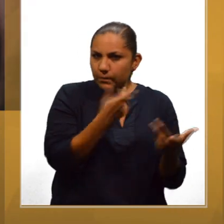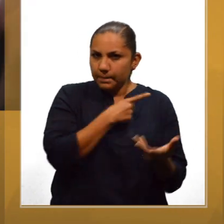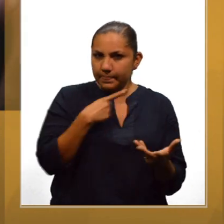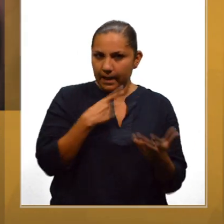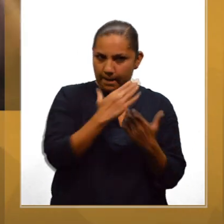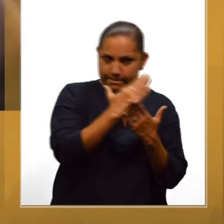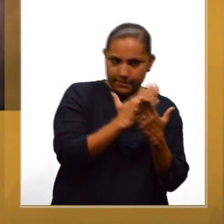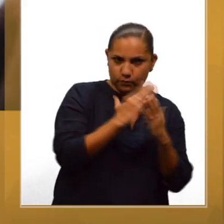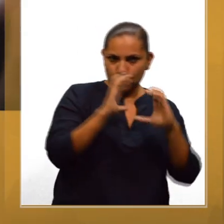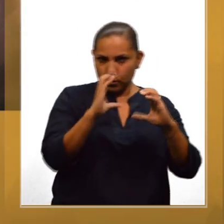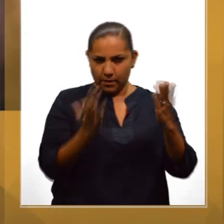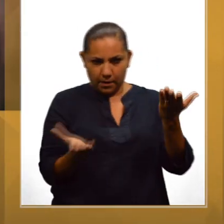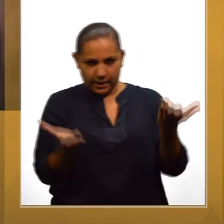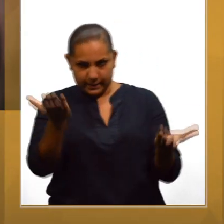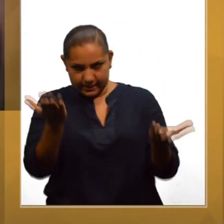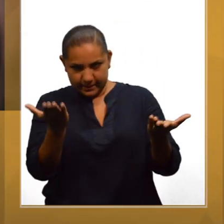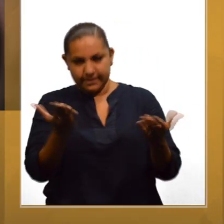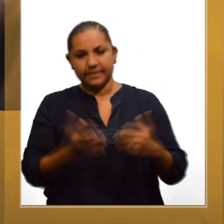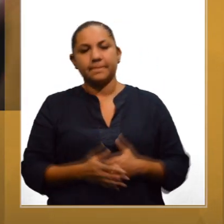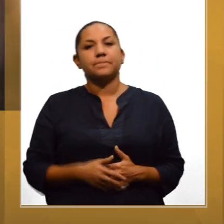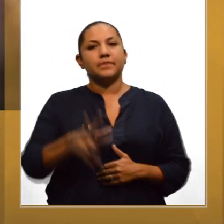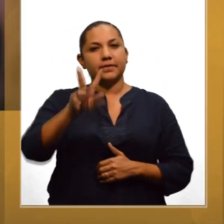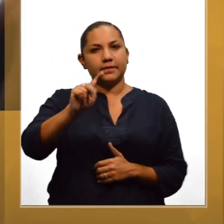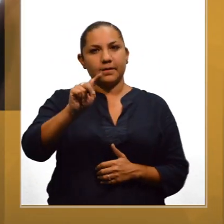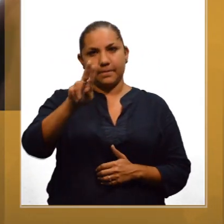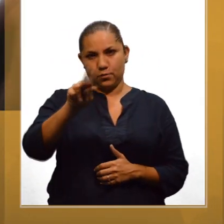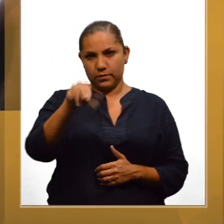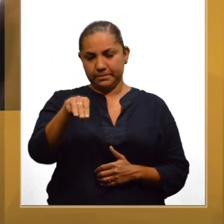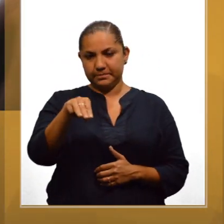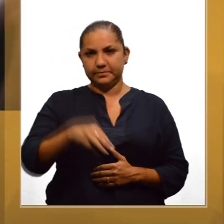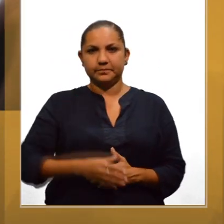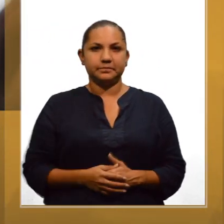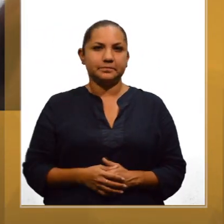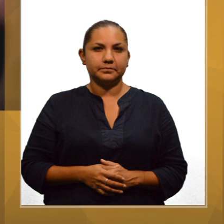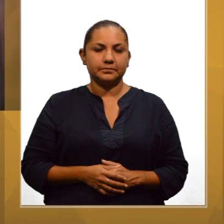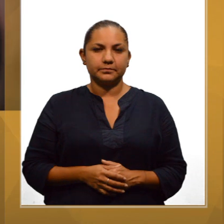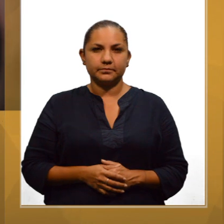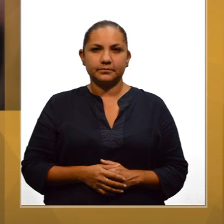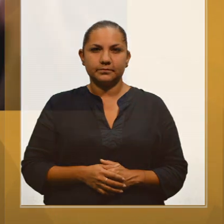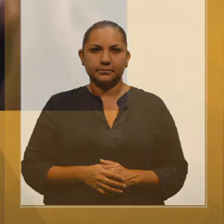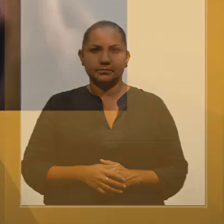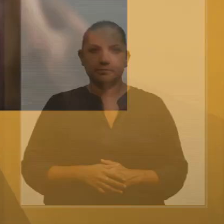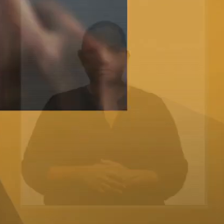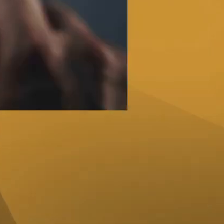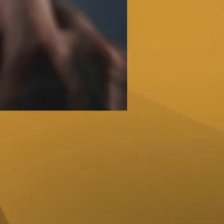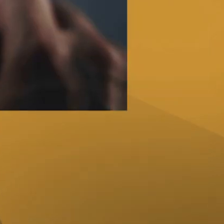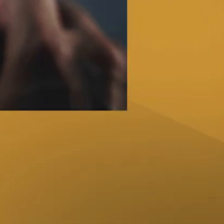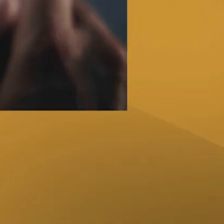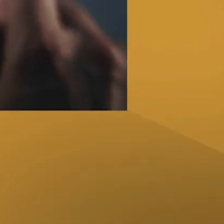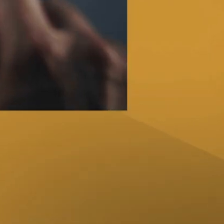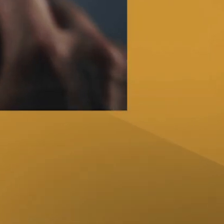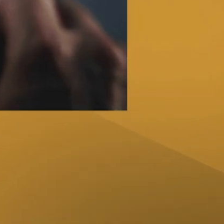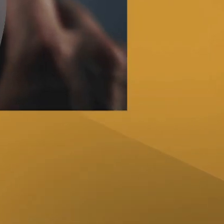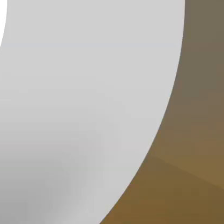cualquier caso, desarrollar hábitos saludables para llevar una vida equilibrada. Para TVNAM, Adrián Carmona.